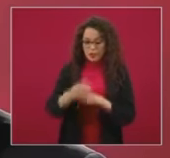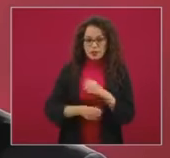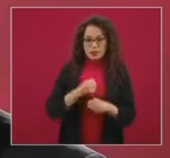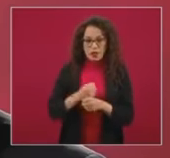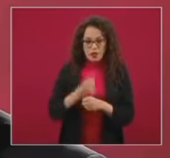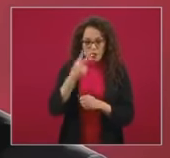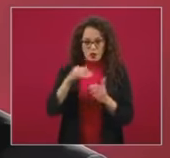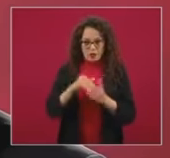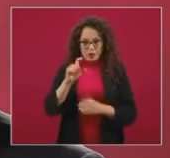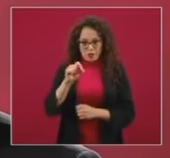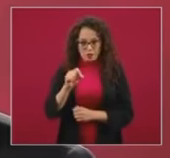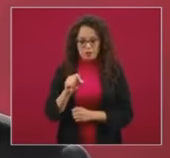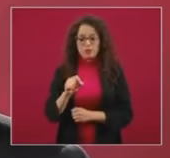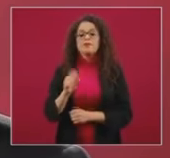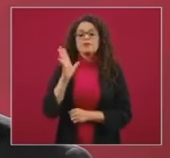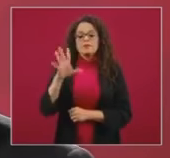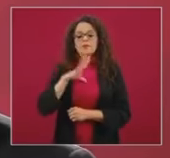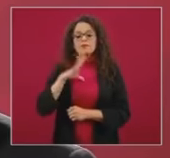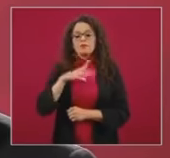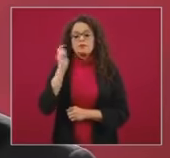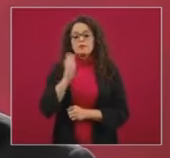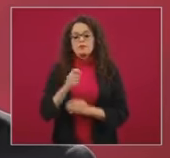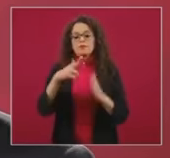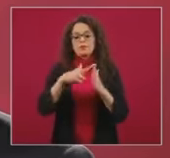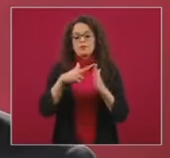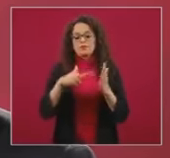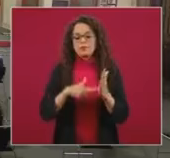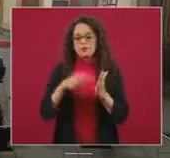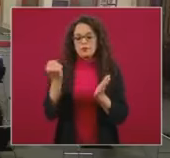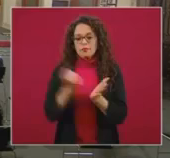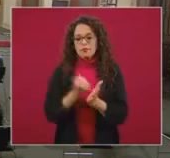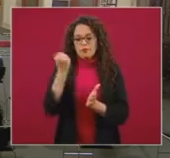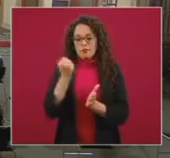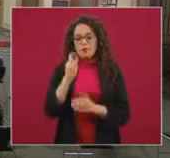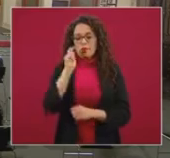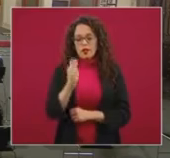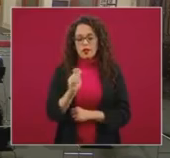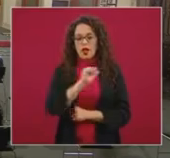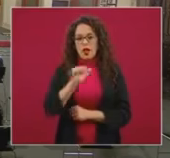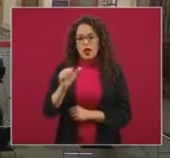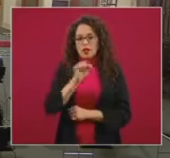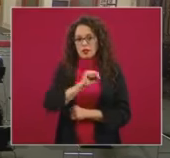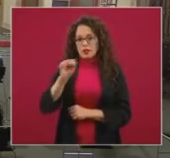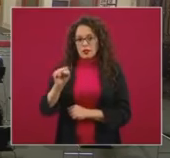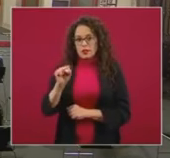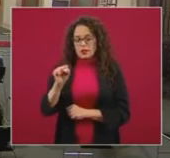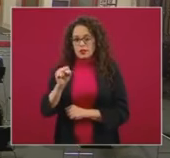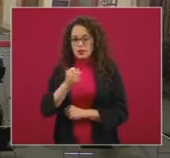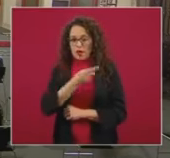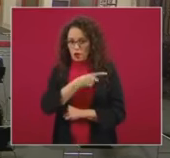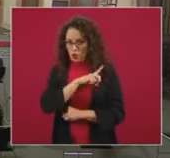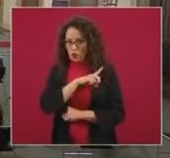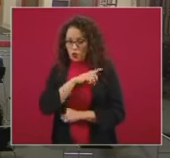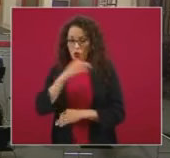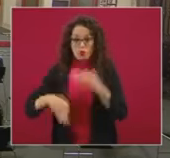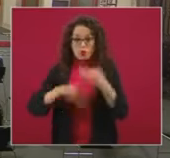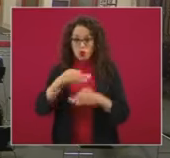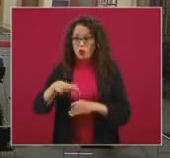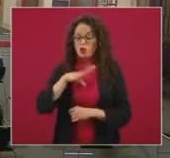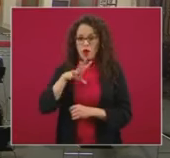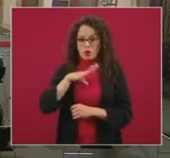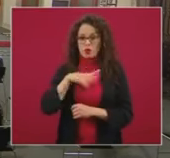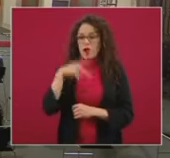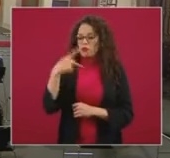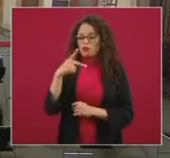la reforma del reglamento interior de la Secretaría de Salud. Todas las secretarías de Estado tienen un reglamento interior